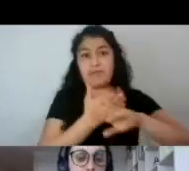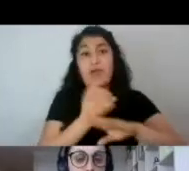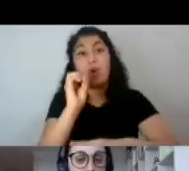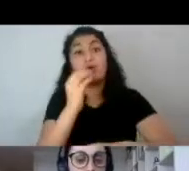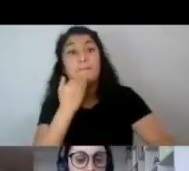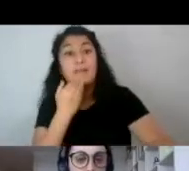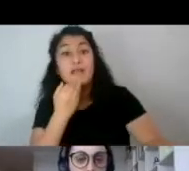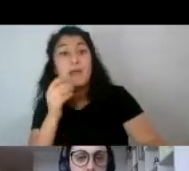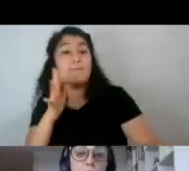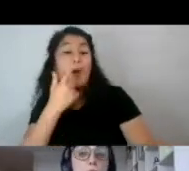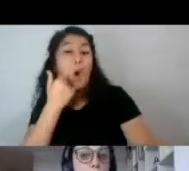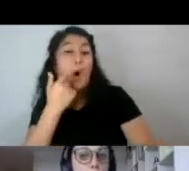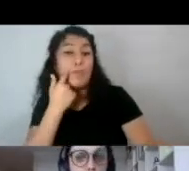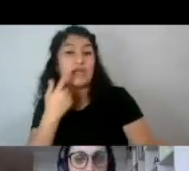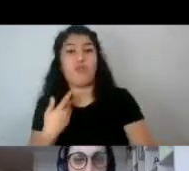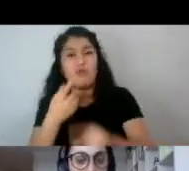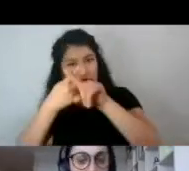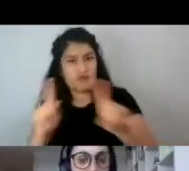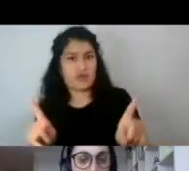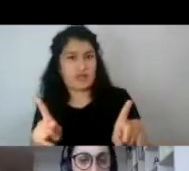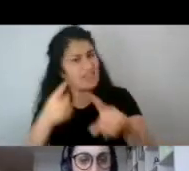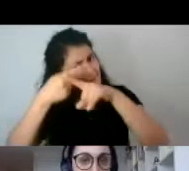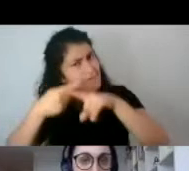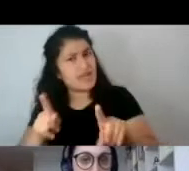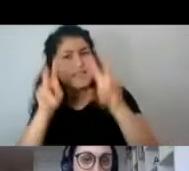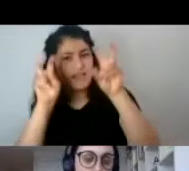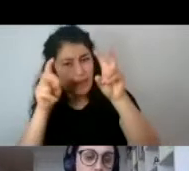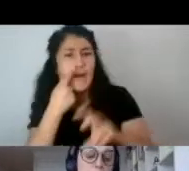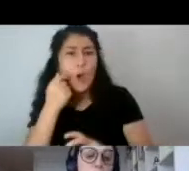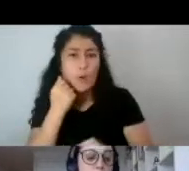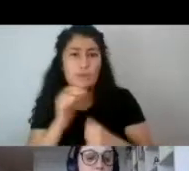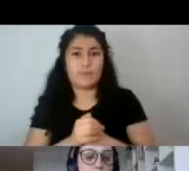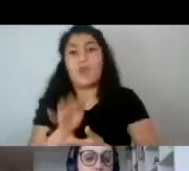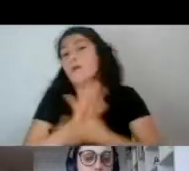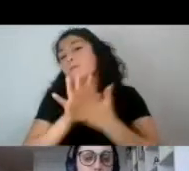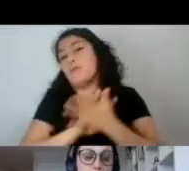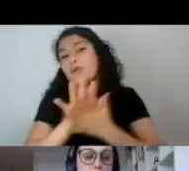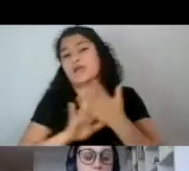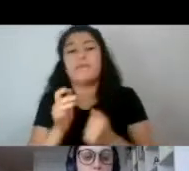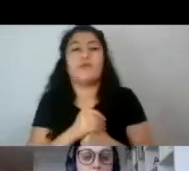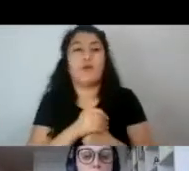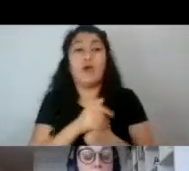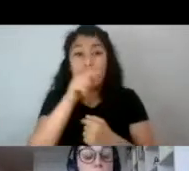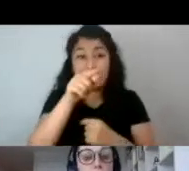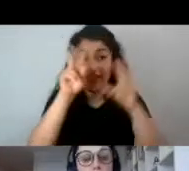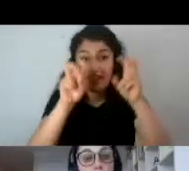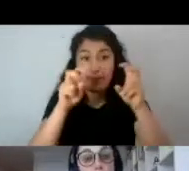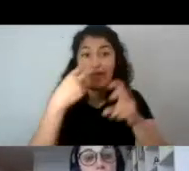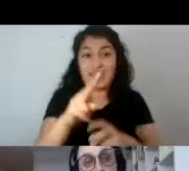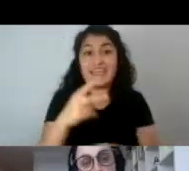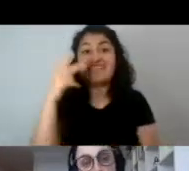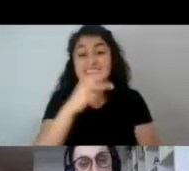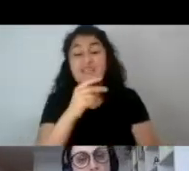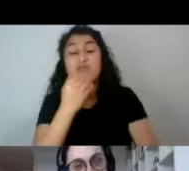marginal, de otros tipos de masculinidades. O sea, estos imaginarios de sexo género no solamente construyen imaginarios